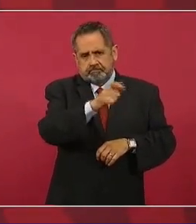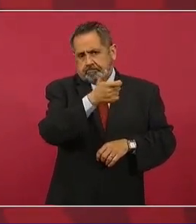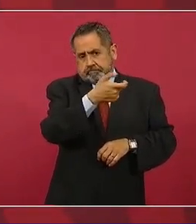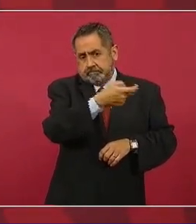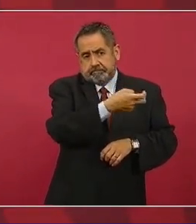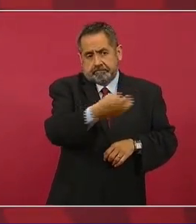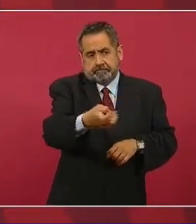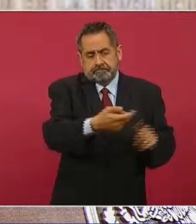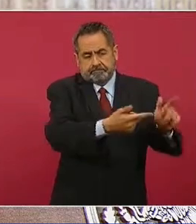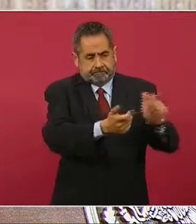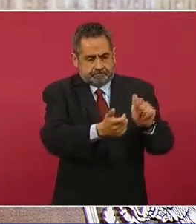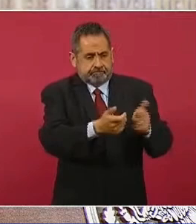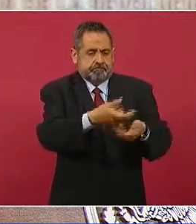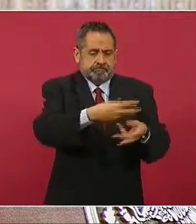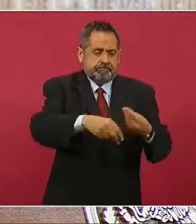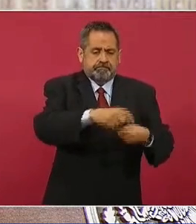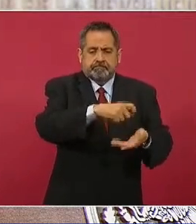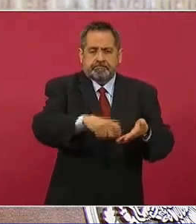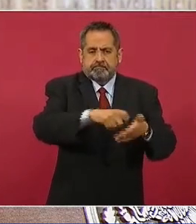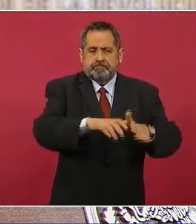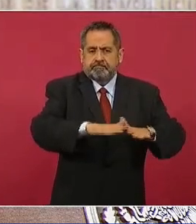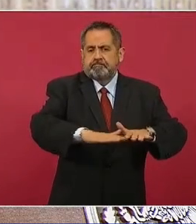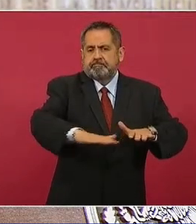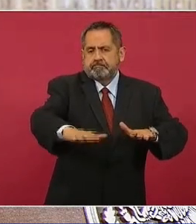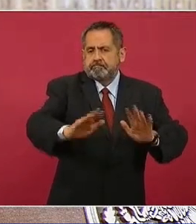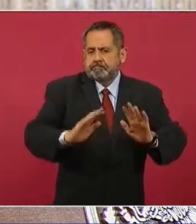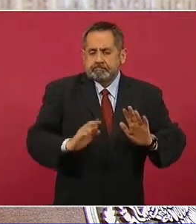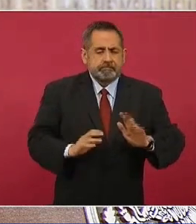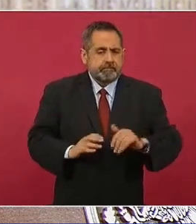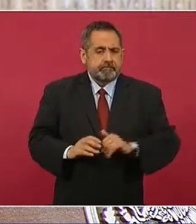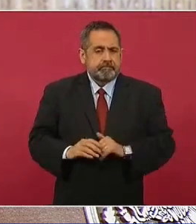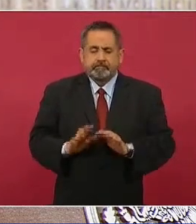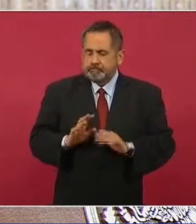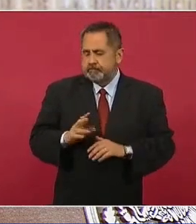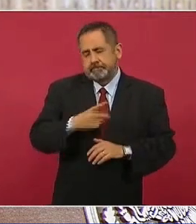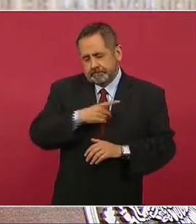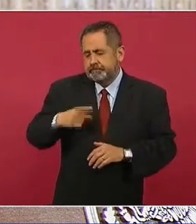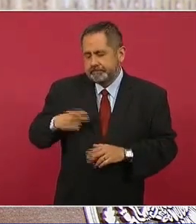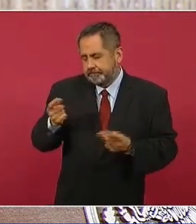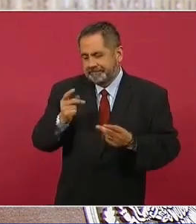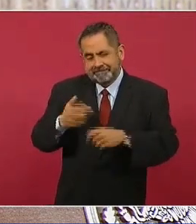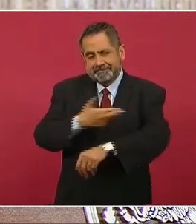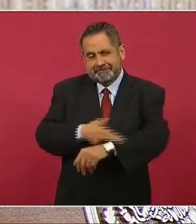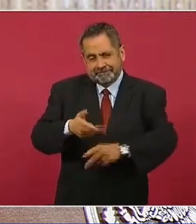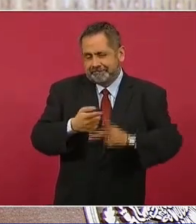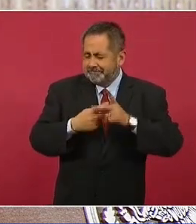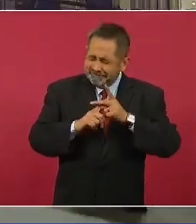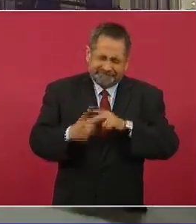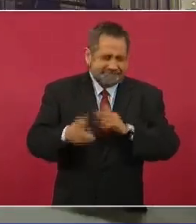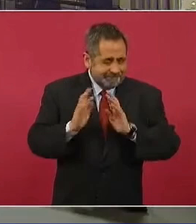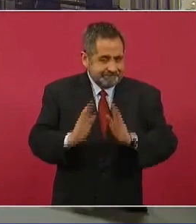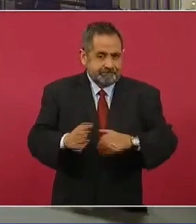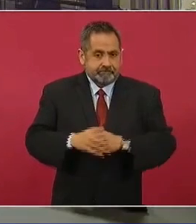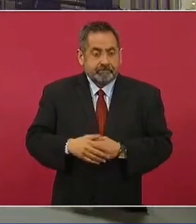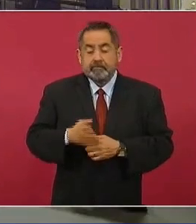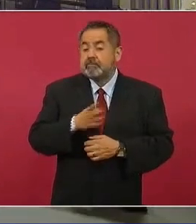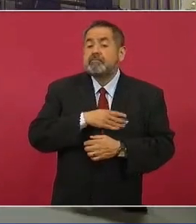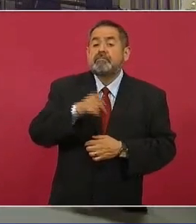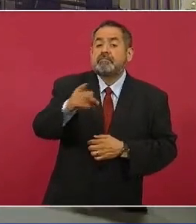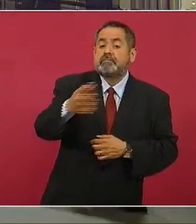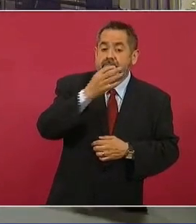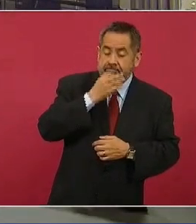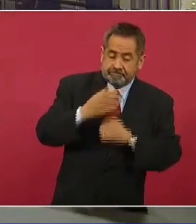Pero ya, ya, ya, ya, qué bien que